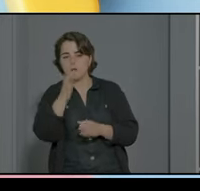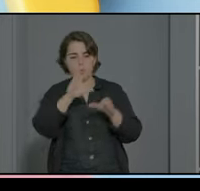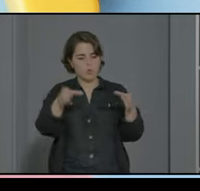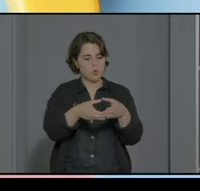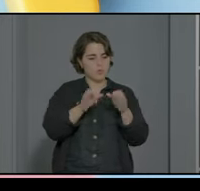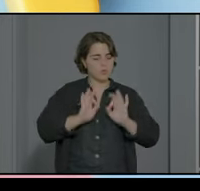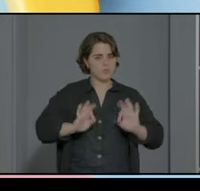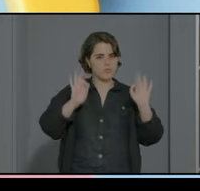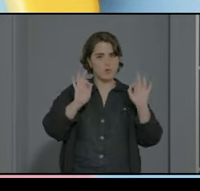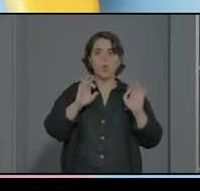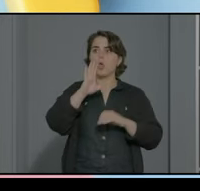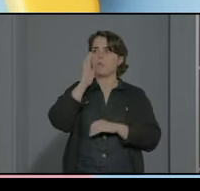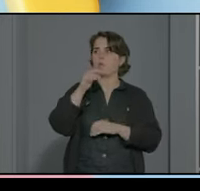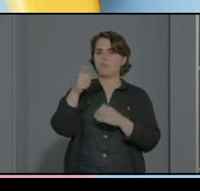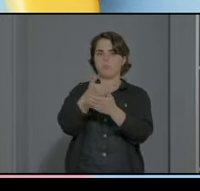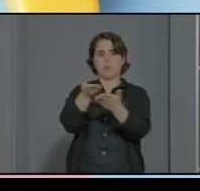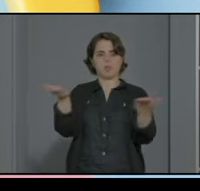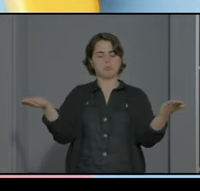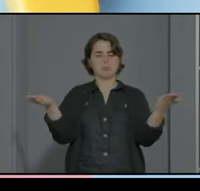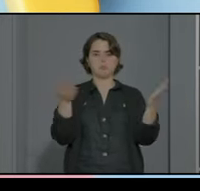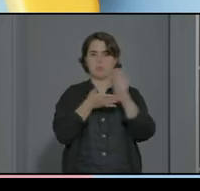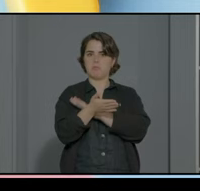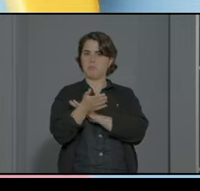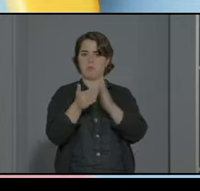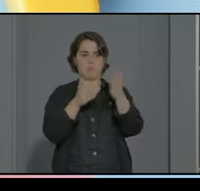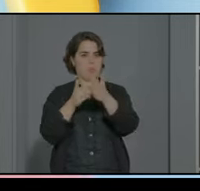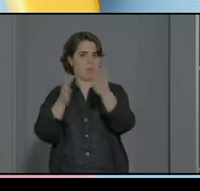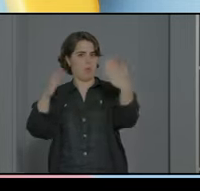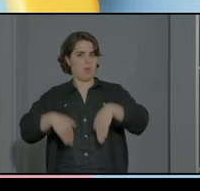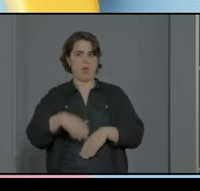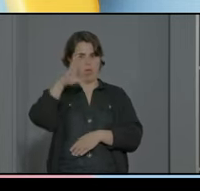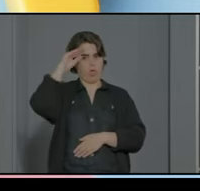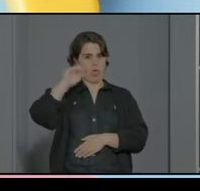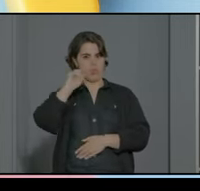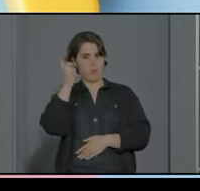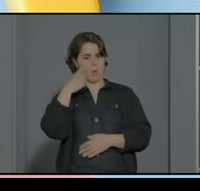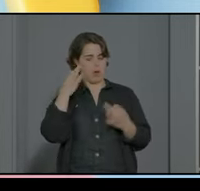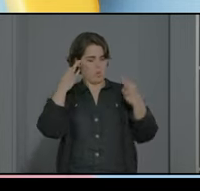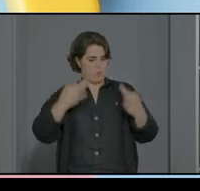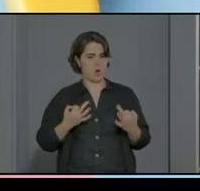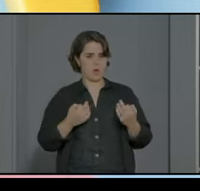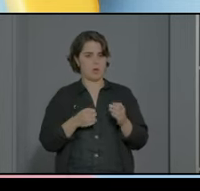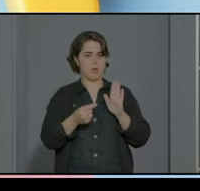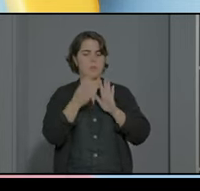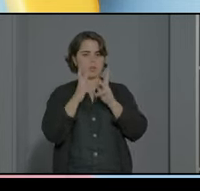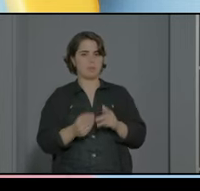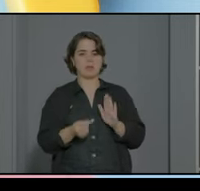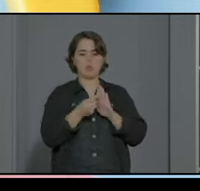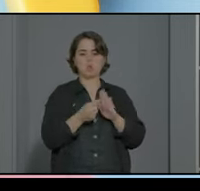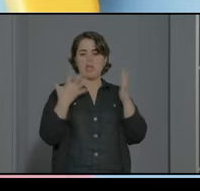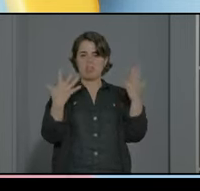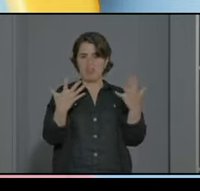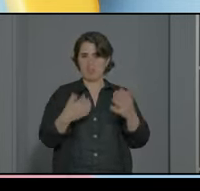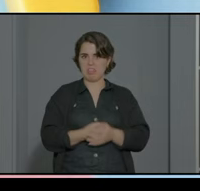a ojos de los demás bueno es un chico que no tiene ningún tipo de dificultad pero mire si es súper listo si lo pilla a la primera si en mate saca un 10 no tiene